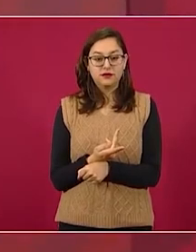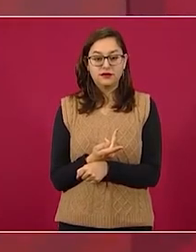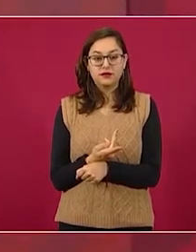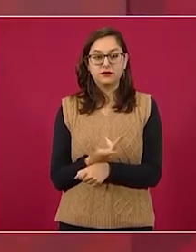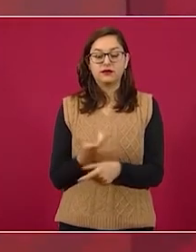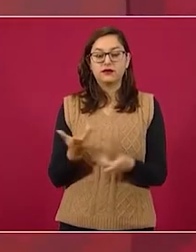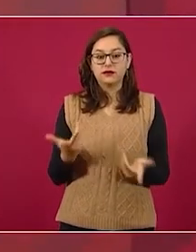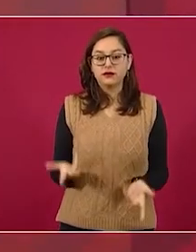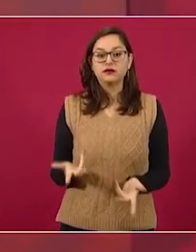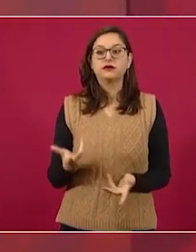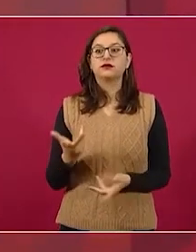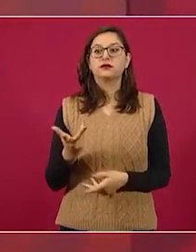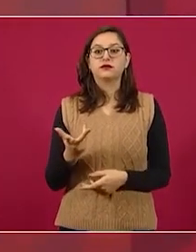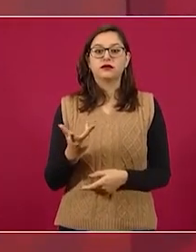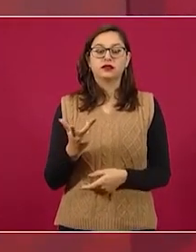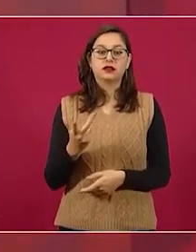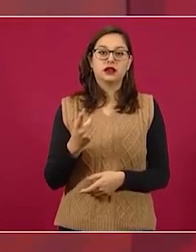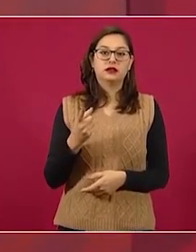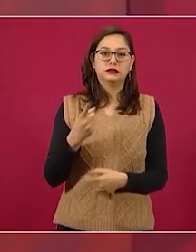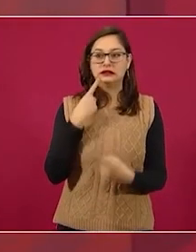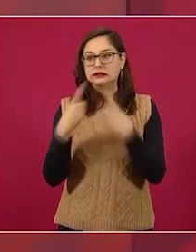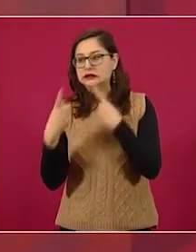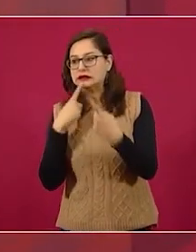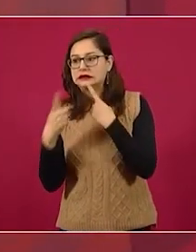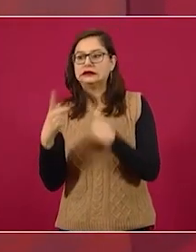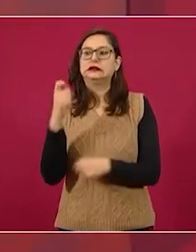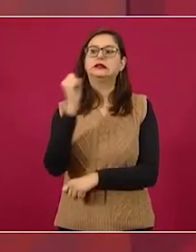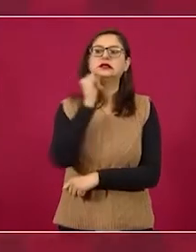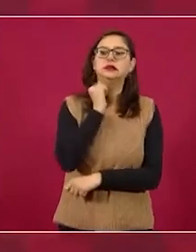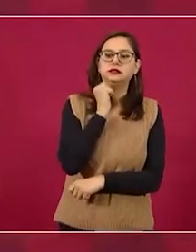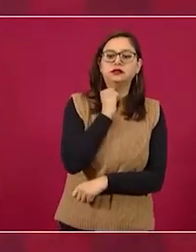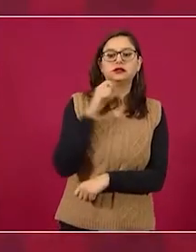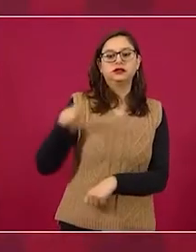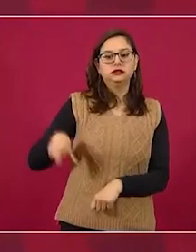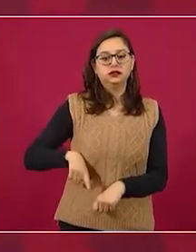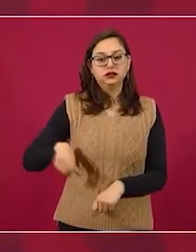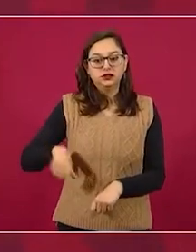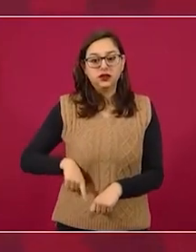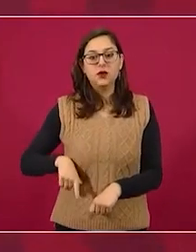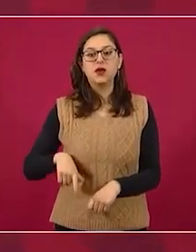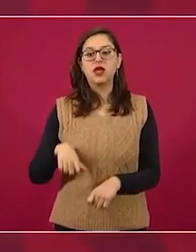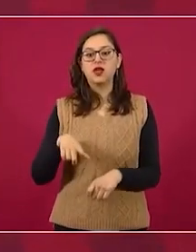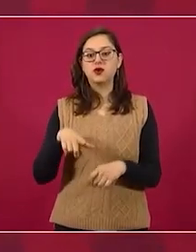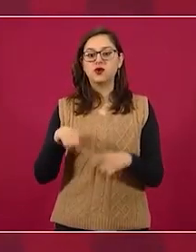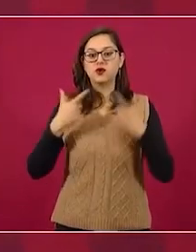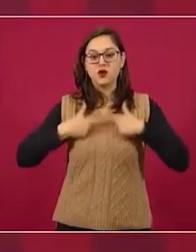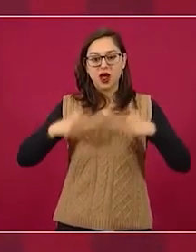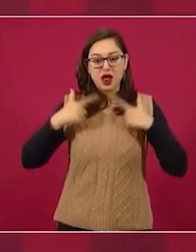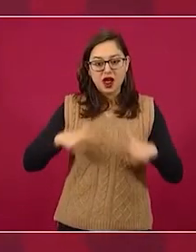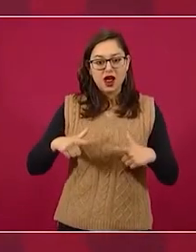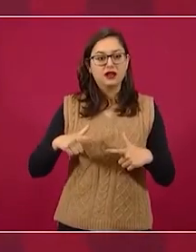buscan a senadores, buscan a funcionarios públicos, a las agencias